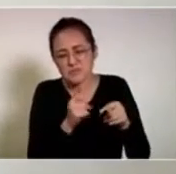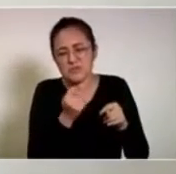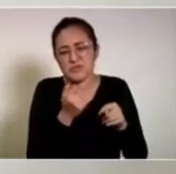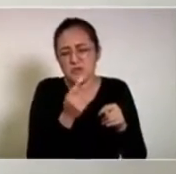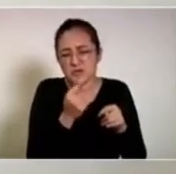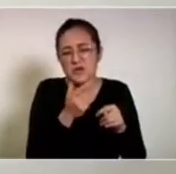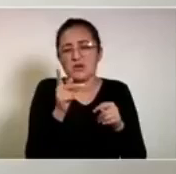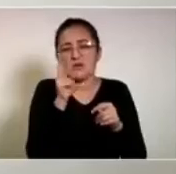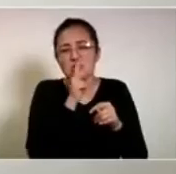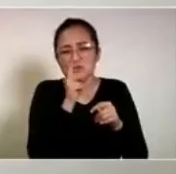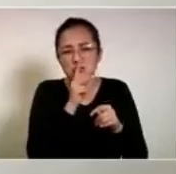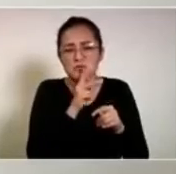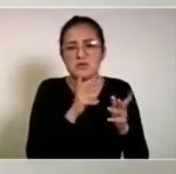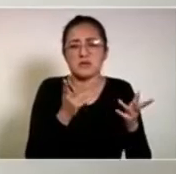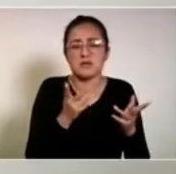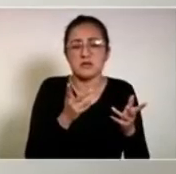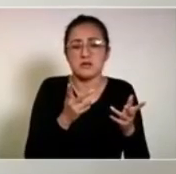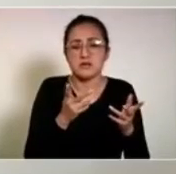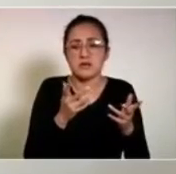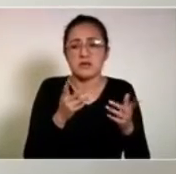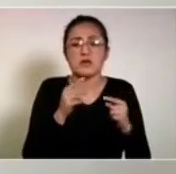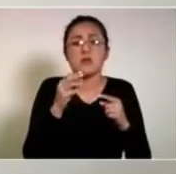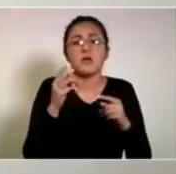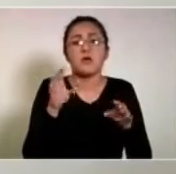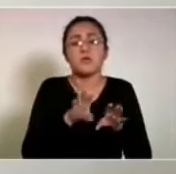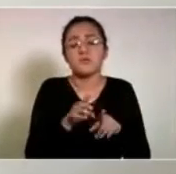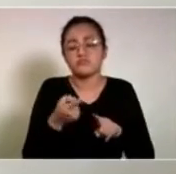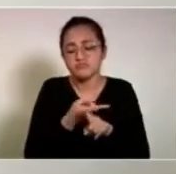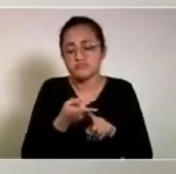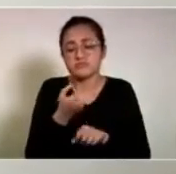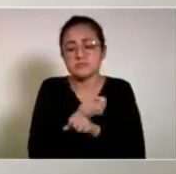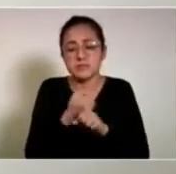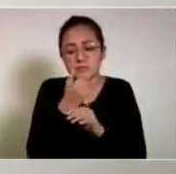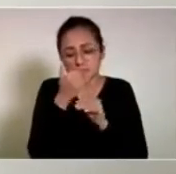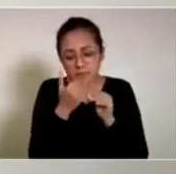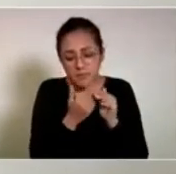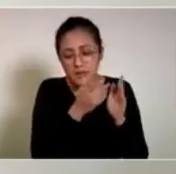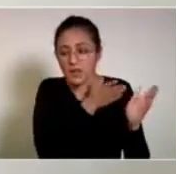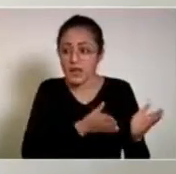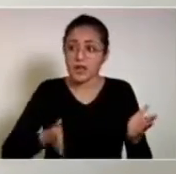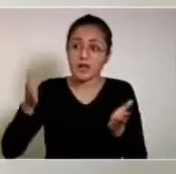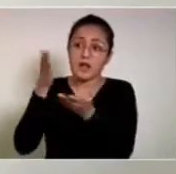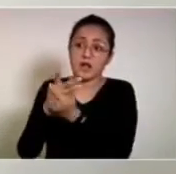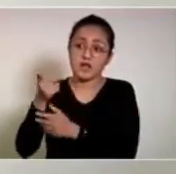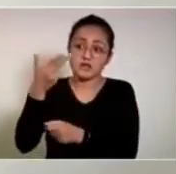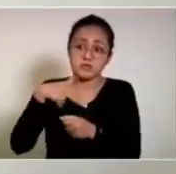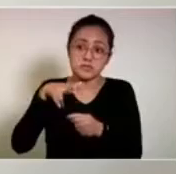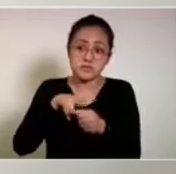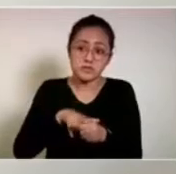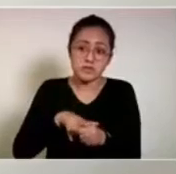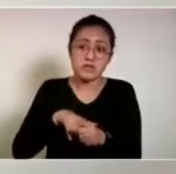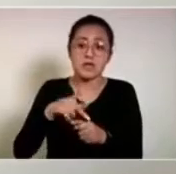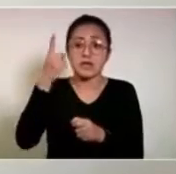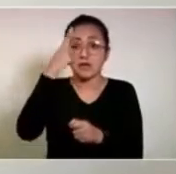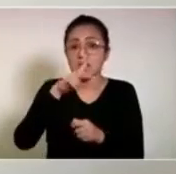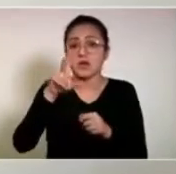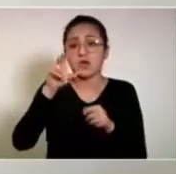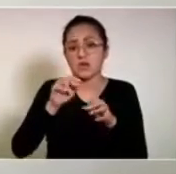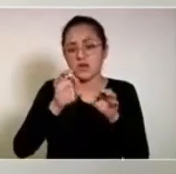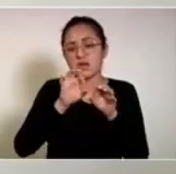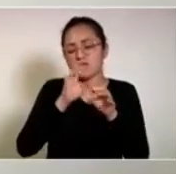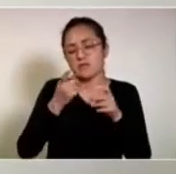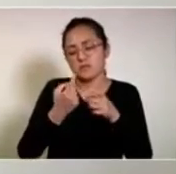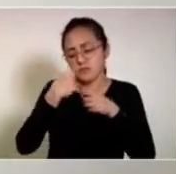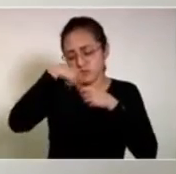insuficiencia respiratoria, sin que desature por debajo de 80 a un hospital, la probabilidad de que no se intube